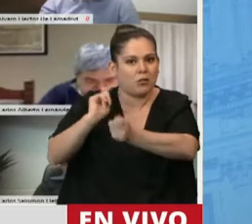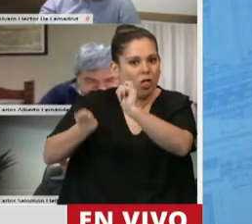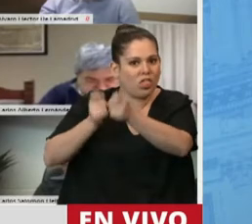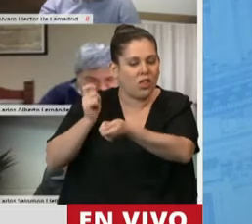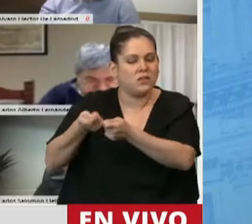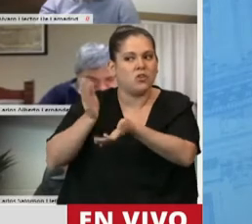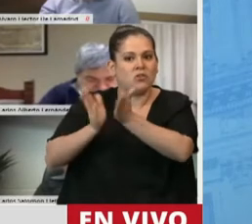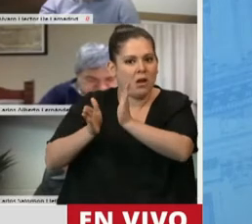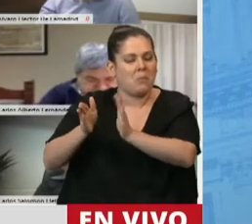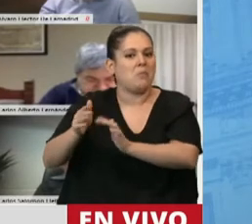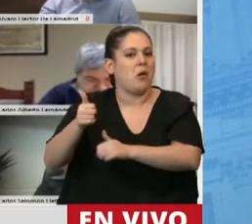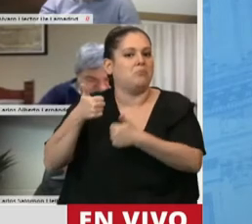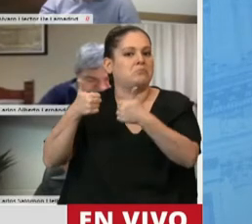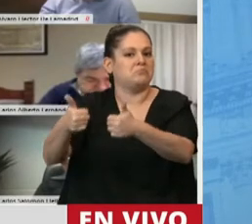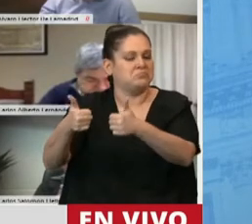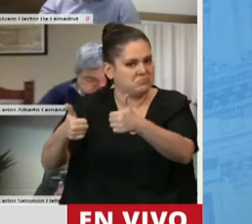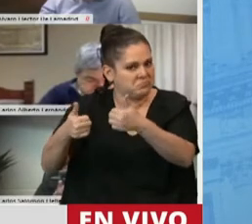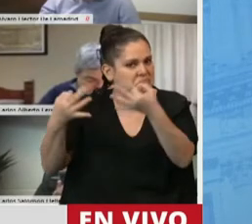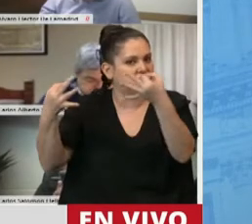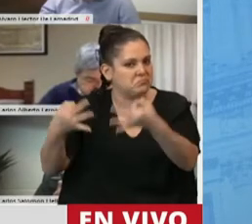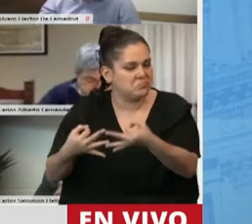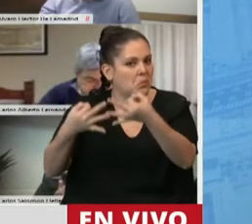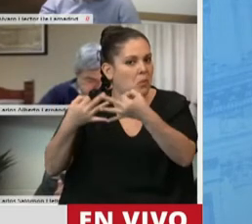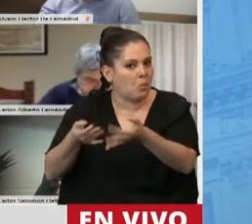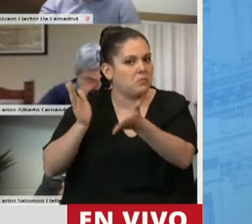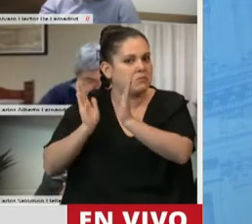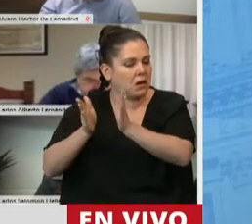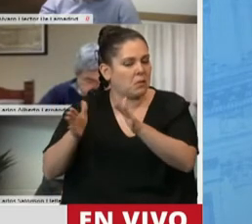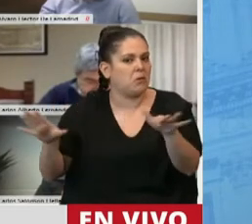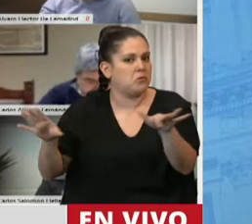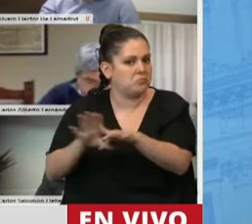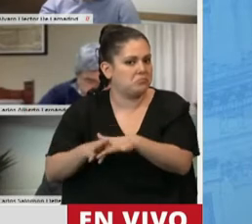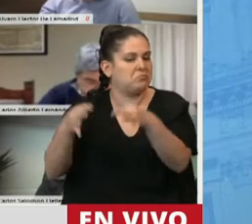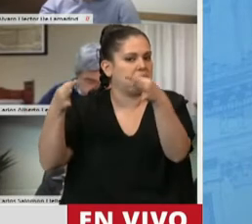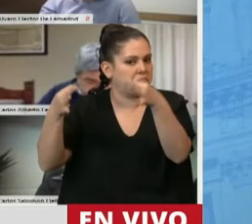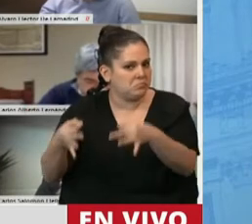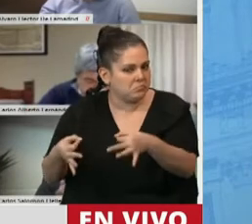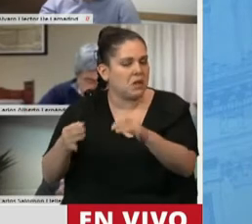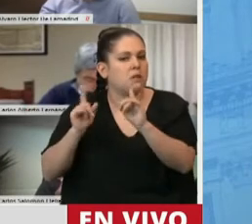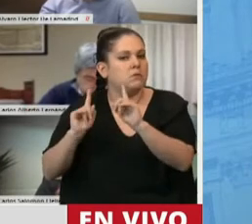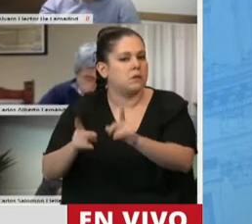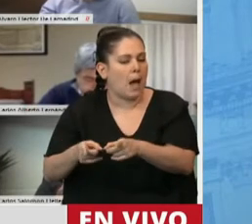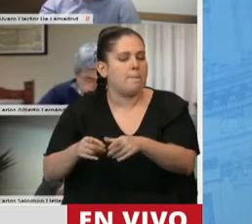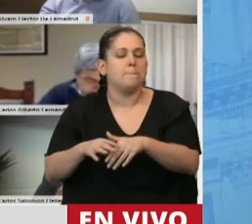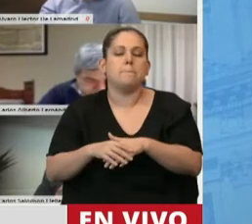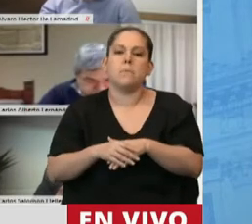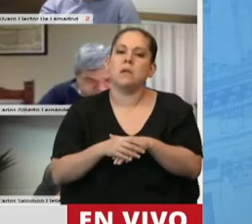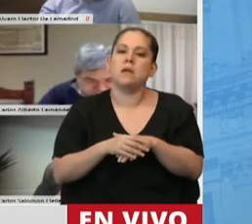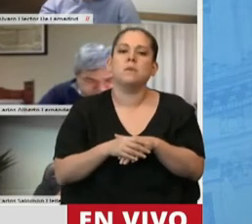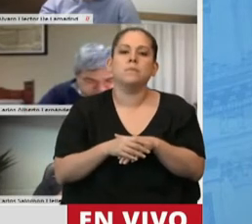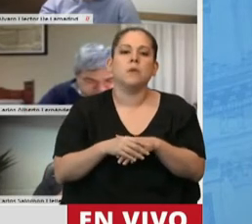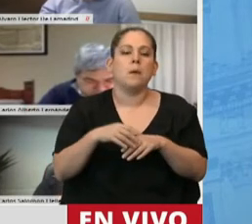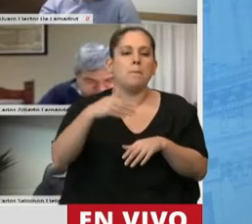exitosamente, resultó exitosamente el tratamiento. Muchos han hablado también de Julio